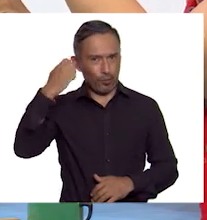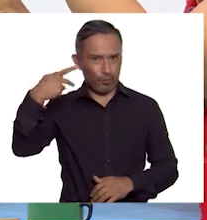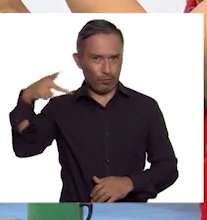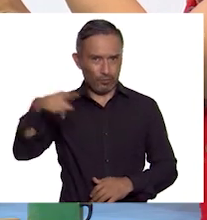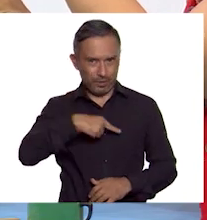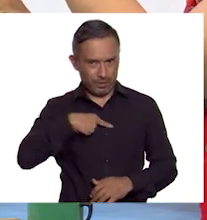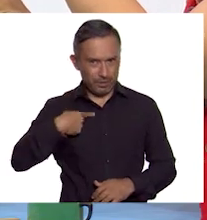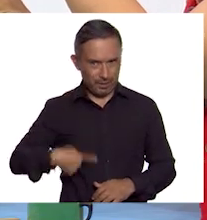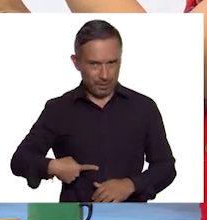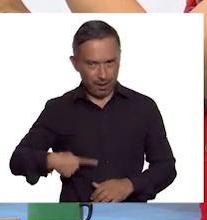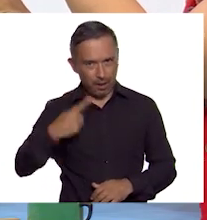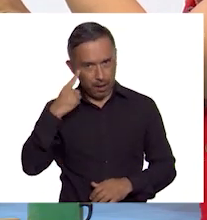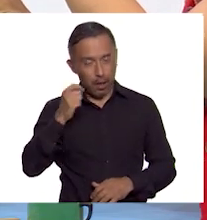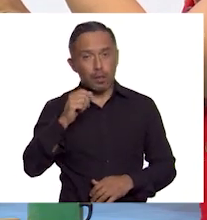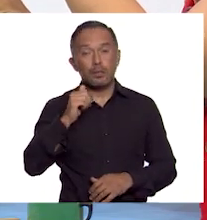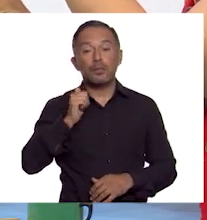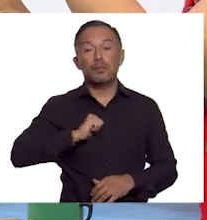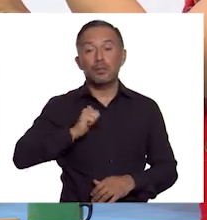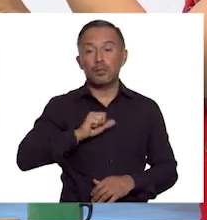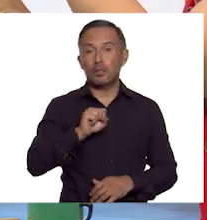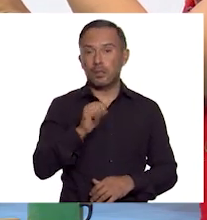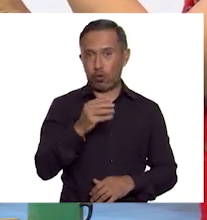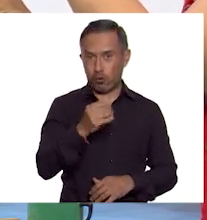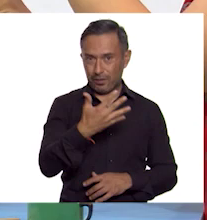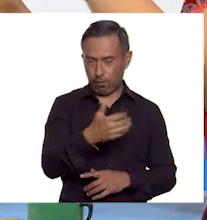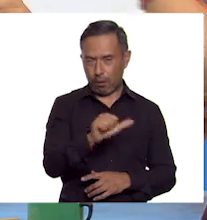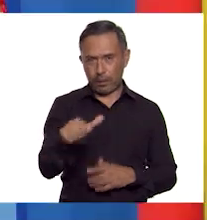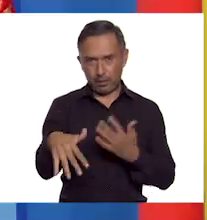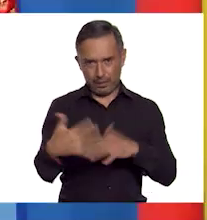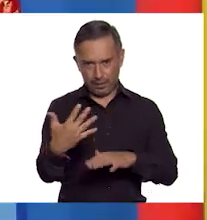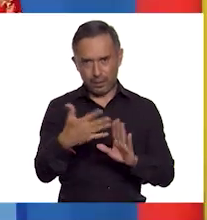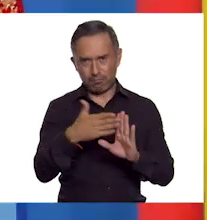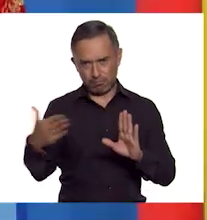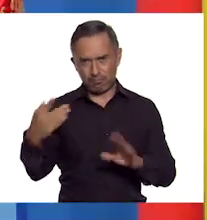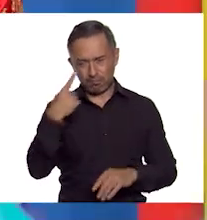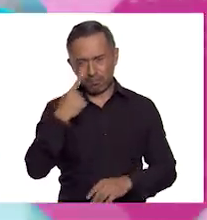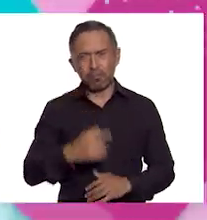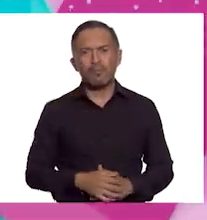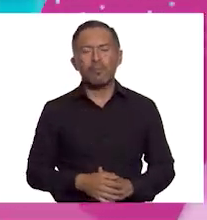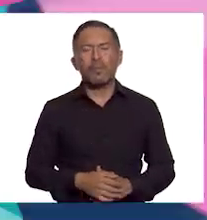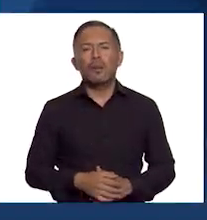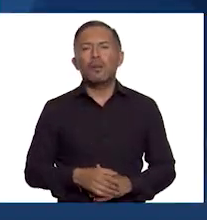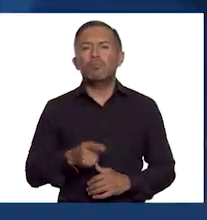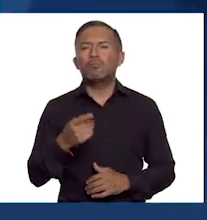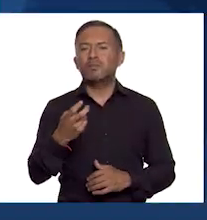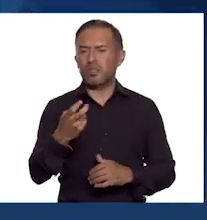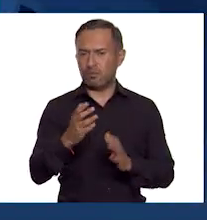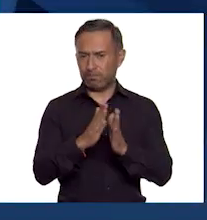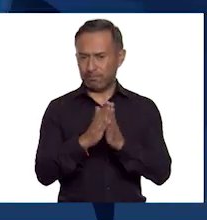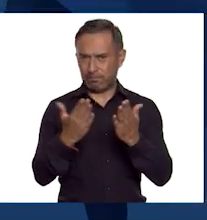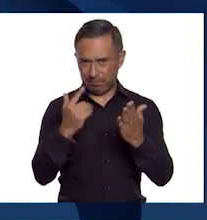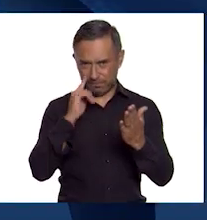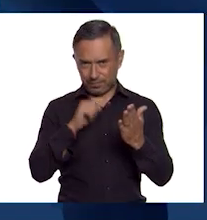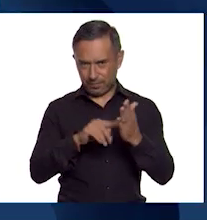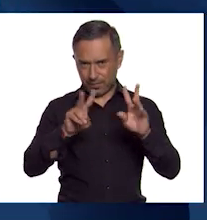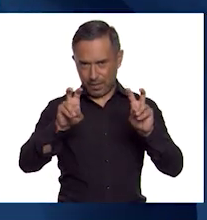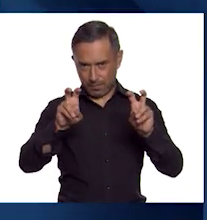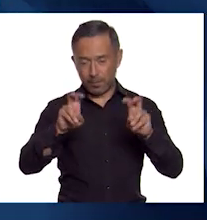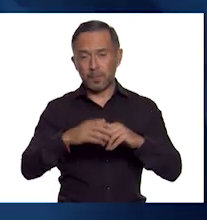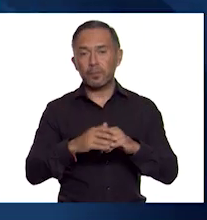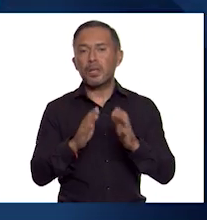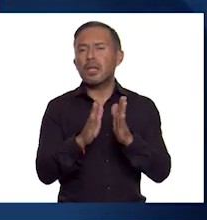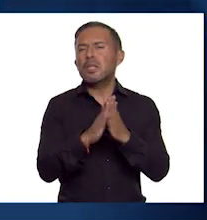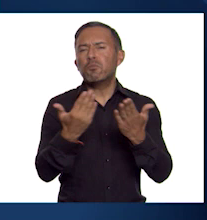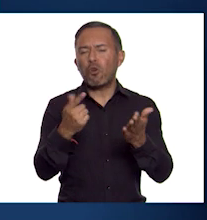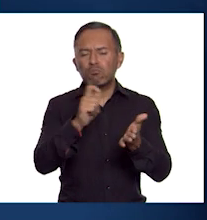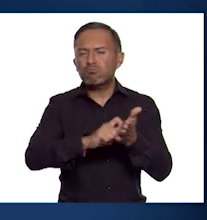los siglos V al XV. ¿Qué les parece si para este apartado le podemos escribir al libro